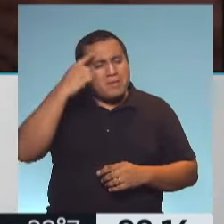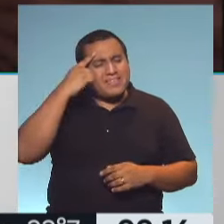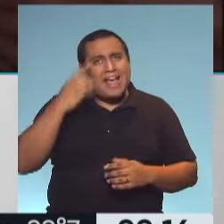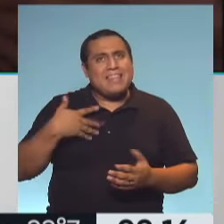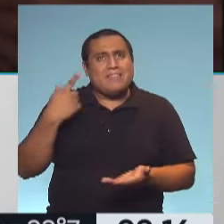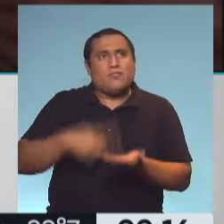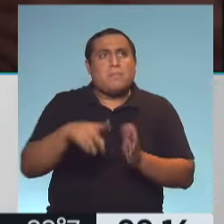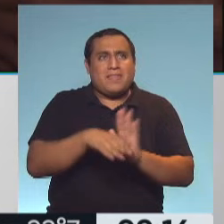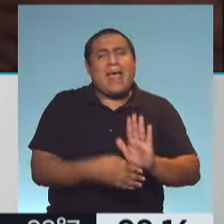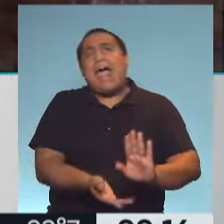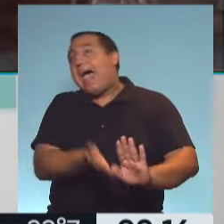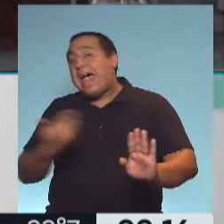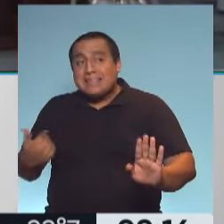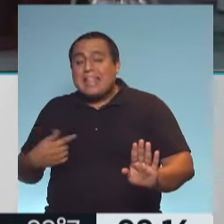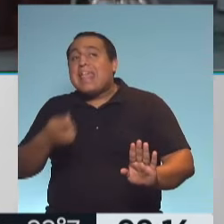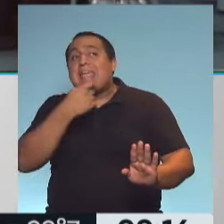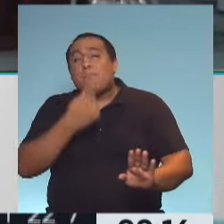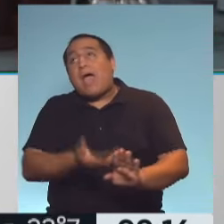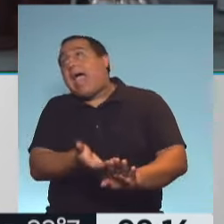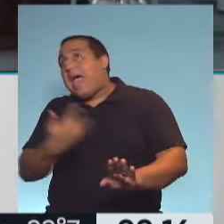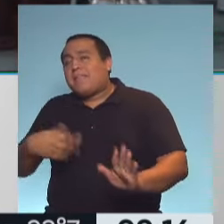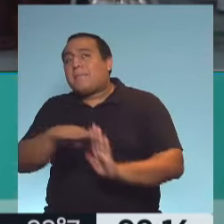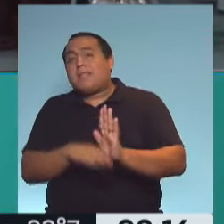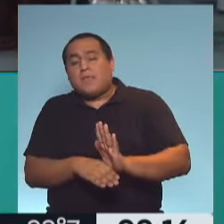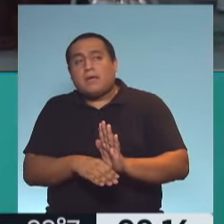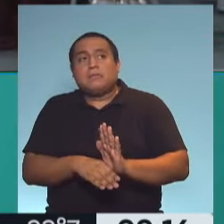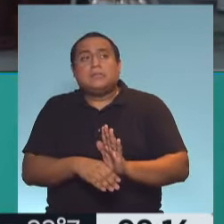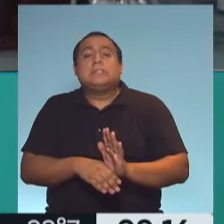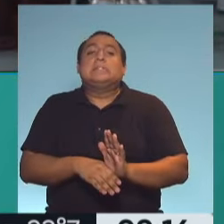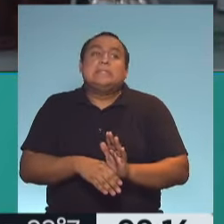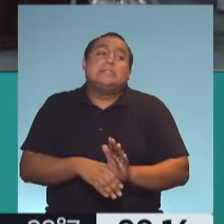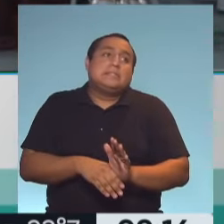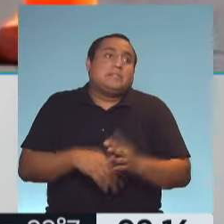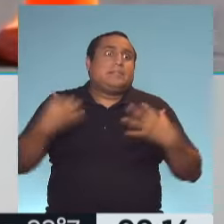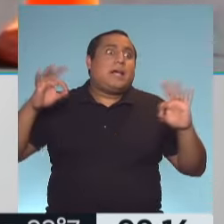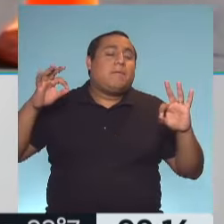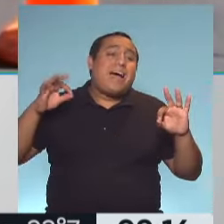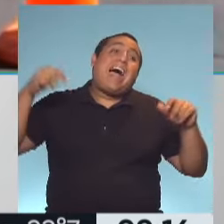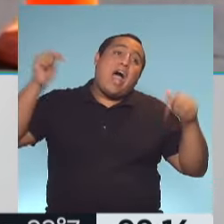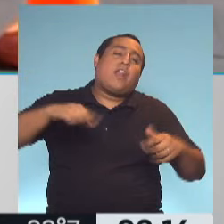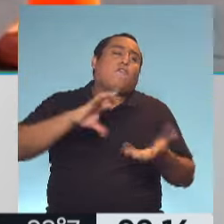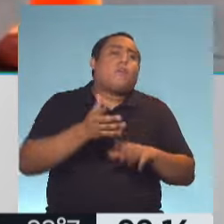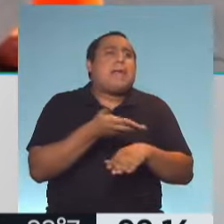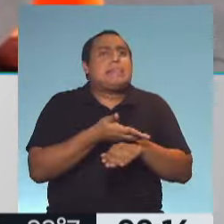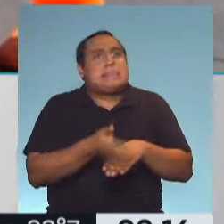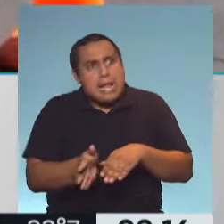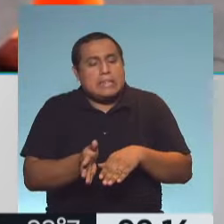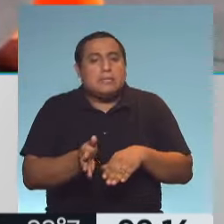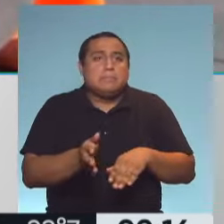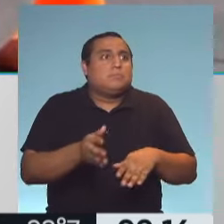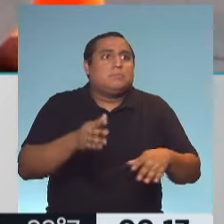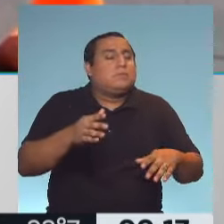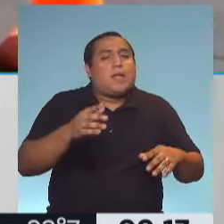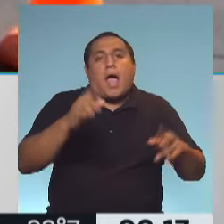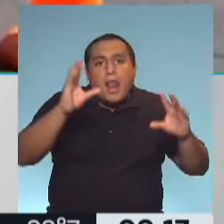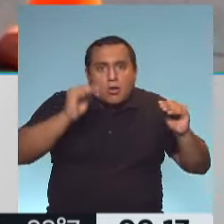evitado el extremo al que se llega ahora donde hay toque de queda, donde hay restricciones fase 1, 1, 1? Complicadísimo. Si